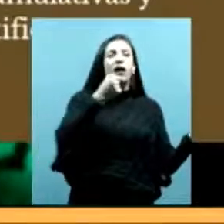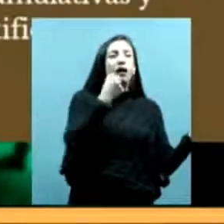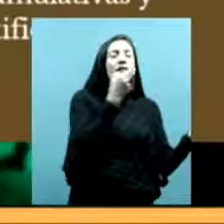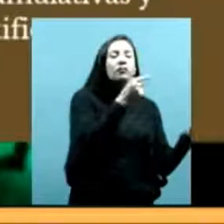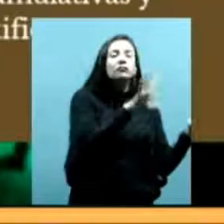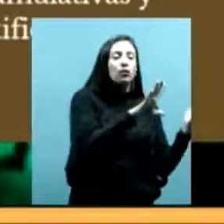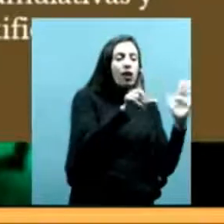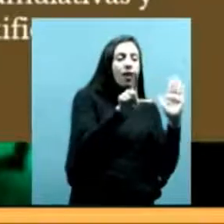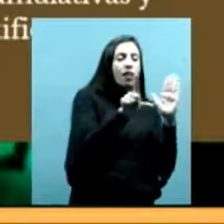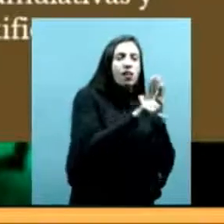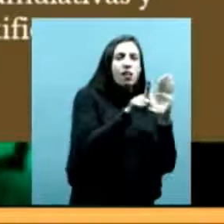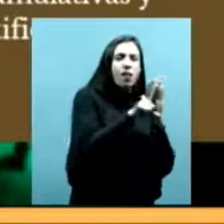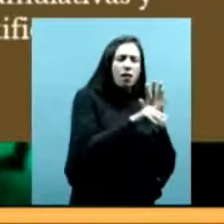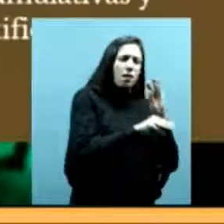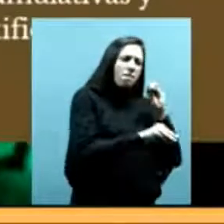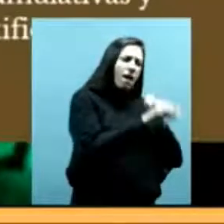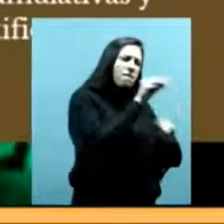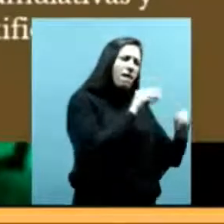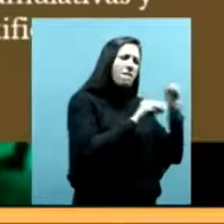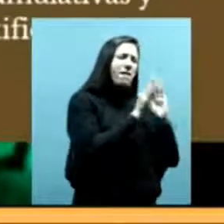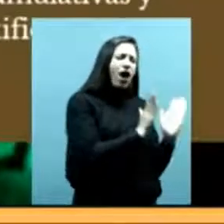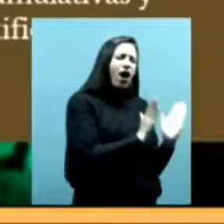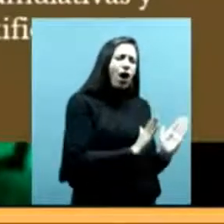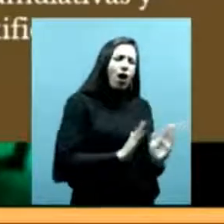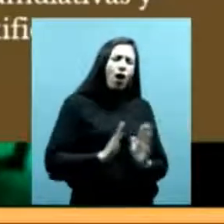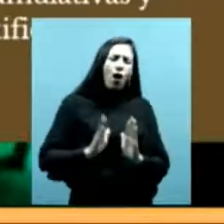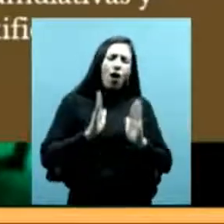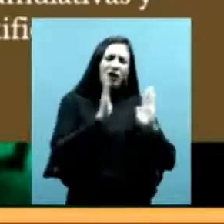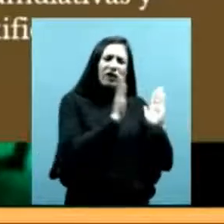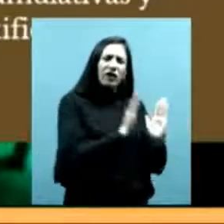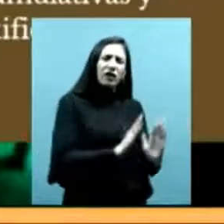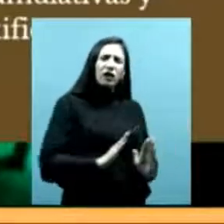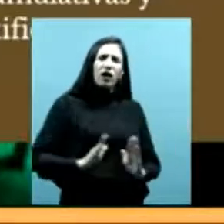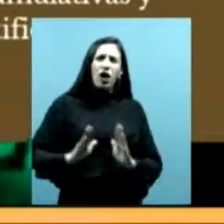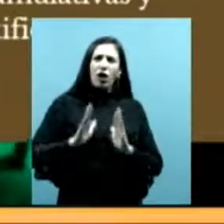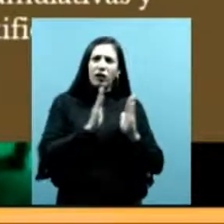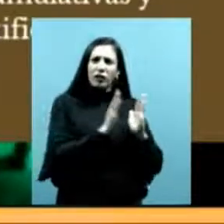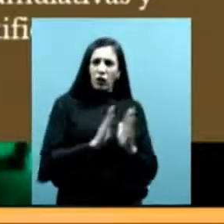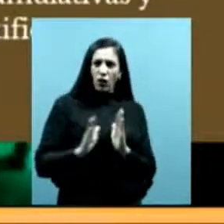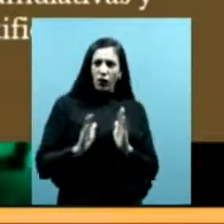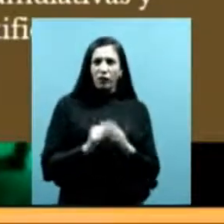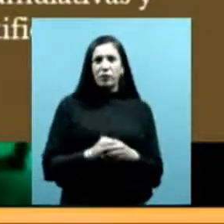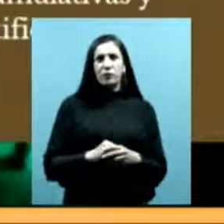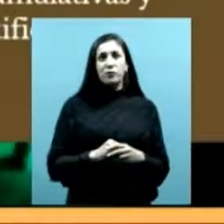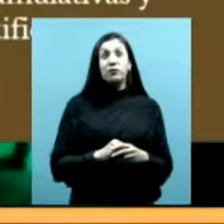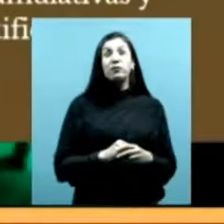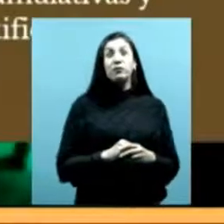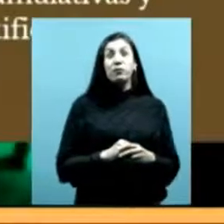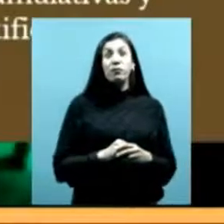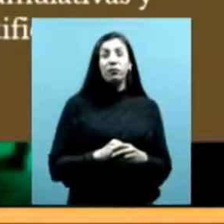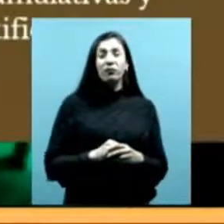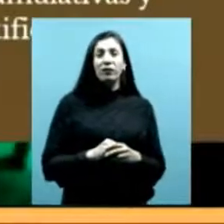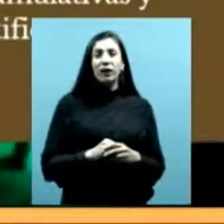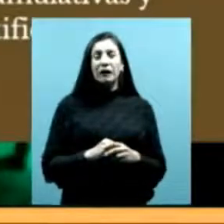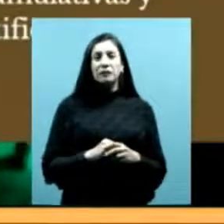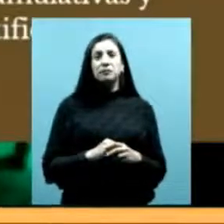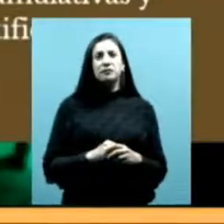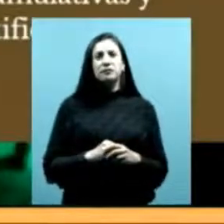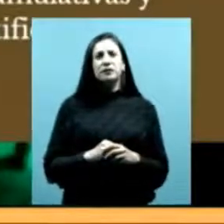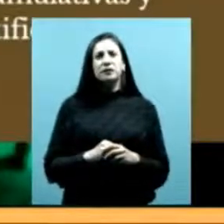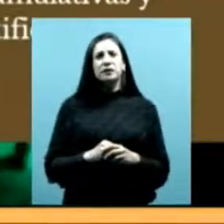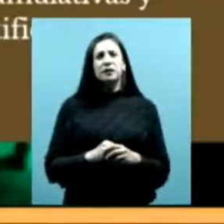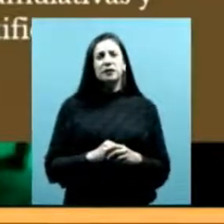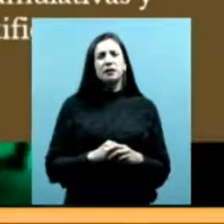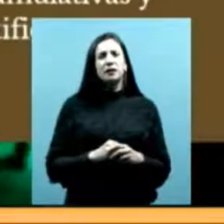incorporadas en instituciones, rutinizadas en procedimientos administrativos, y simbolizadas en rituales del Estado. A